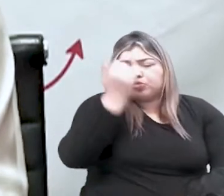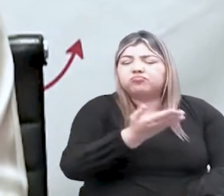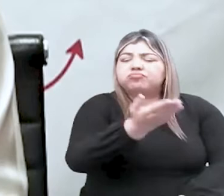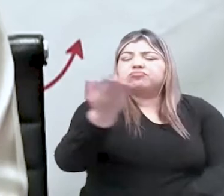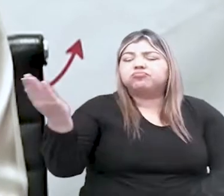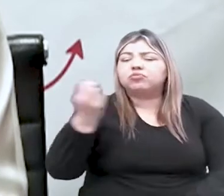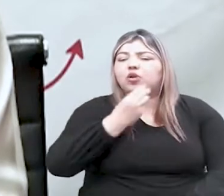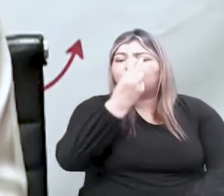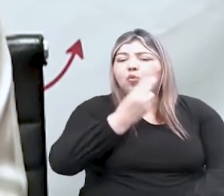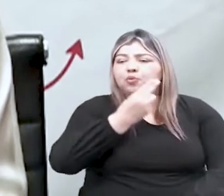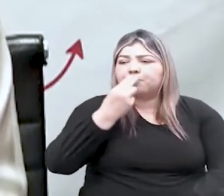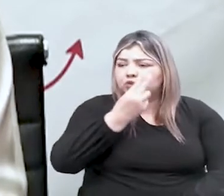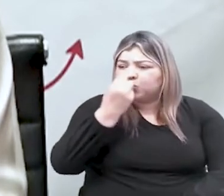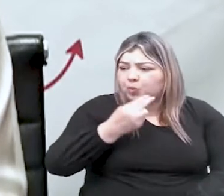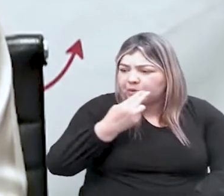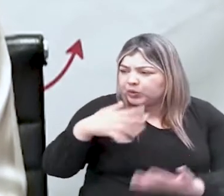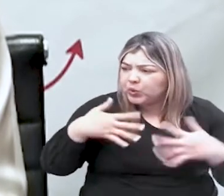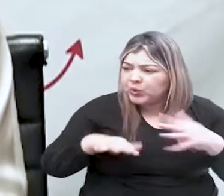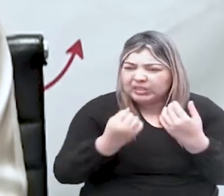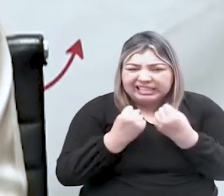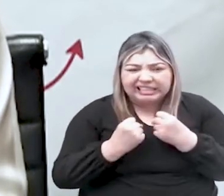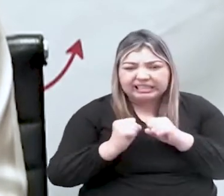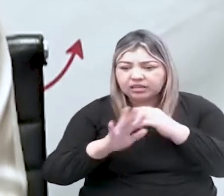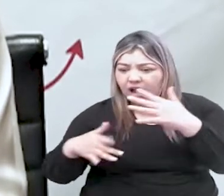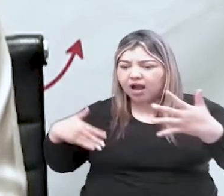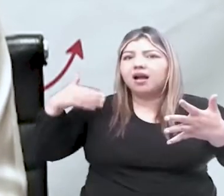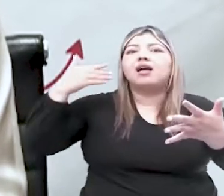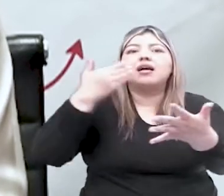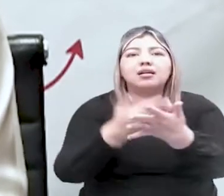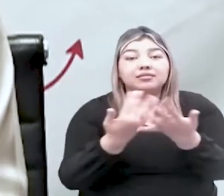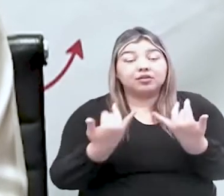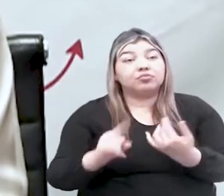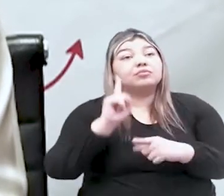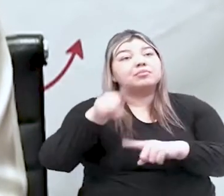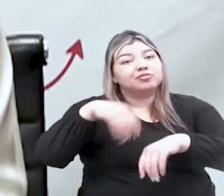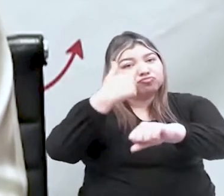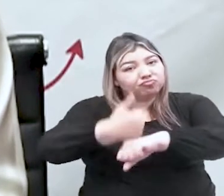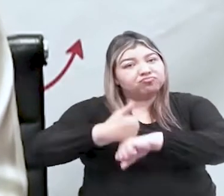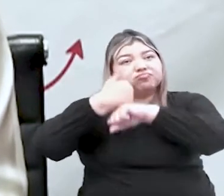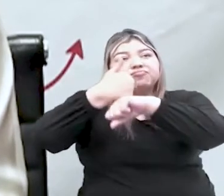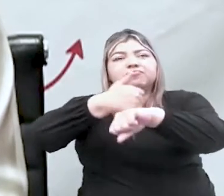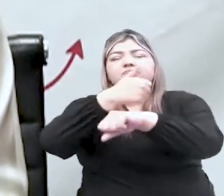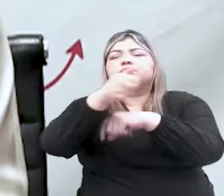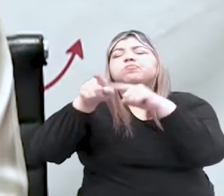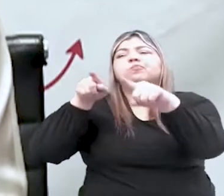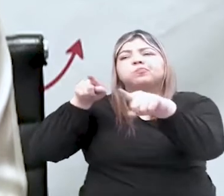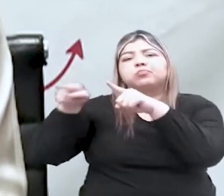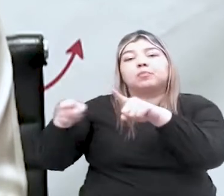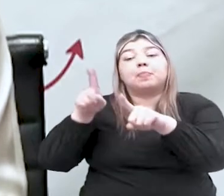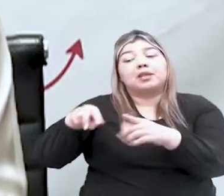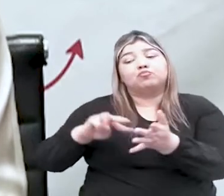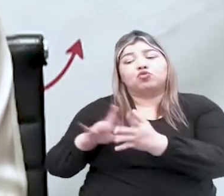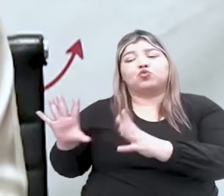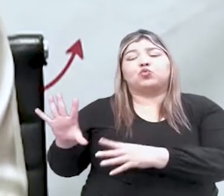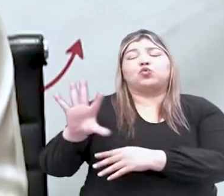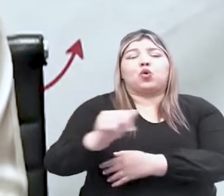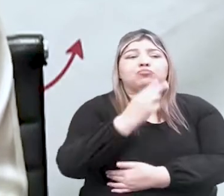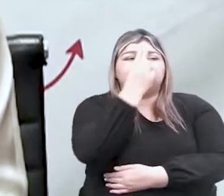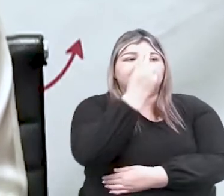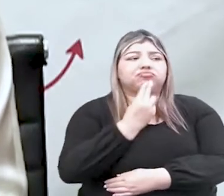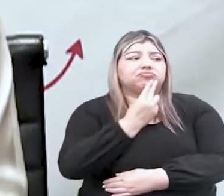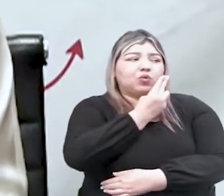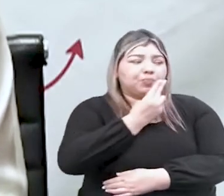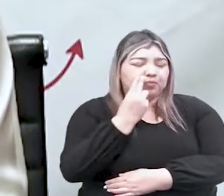estamos es gracias al esfuerzo que ellos han hecho también de los rectores y a hoy es el compromiso de todas